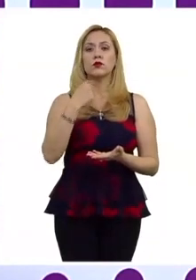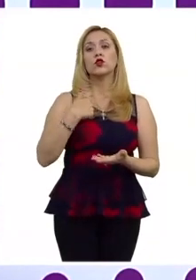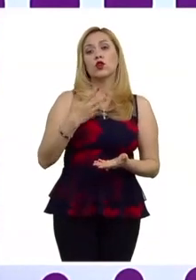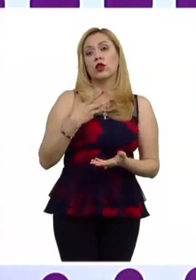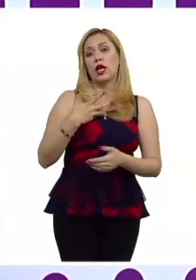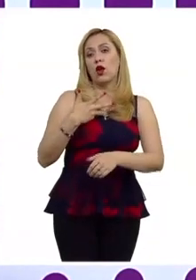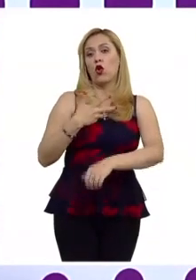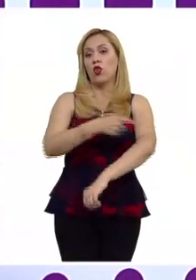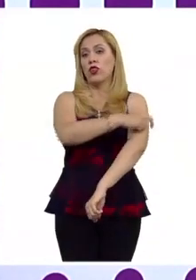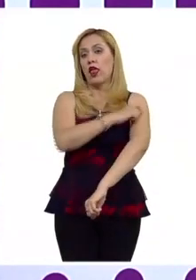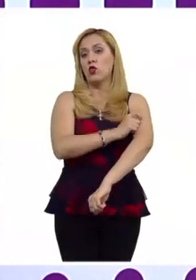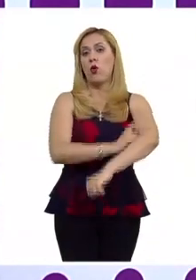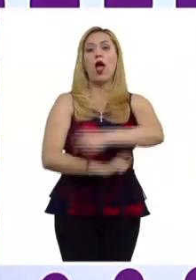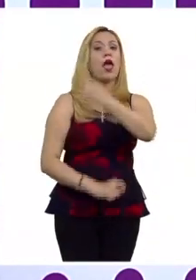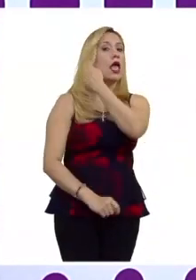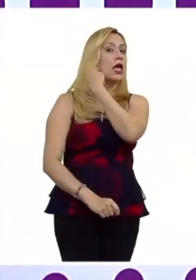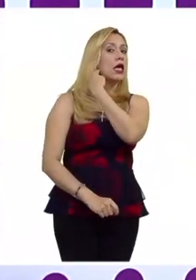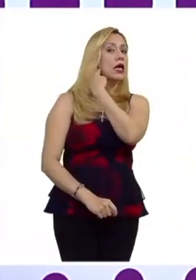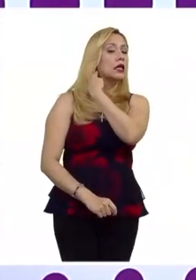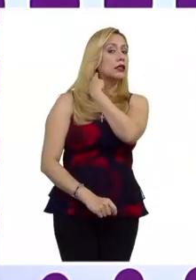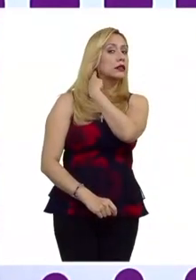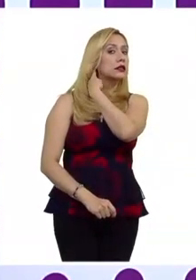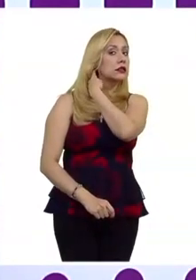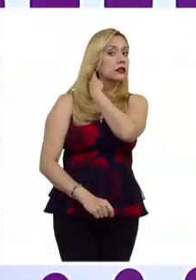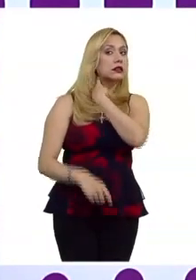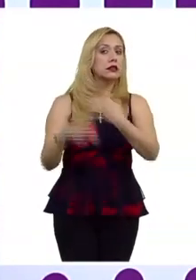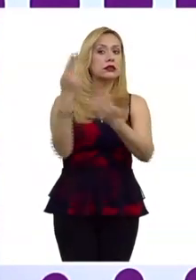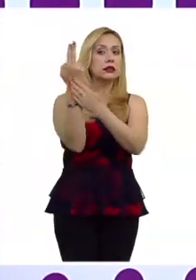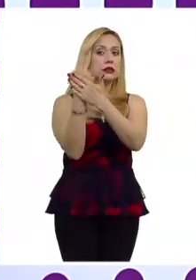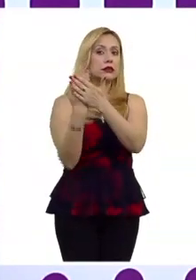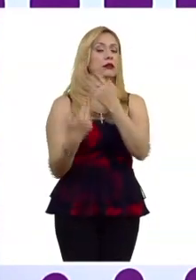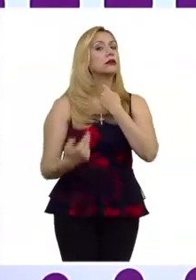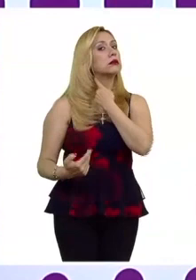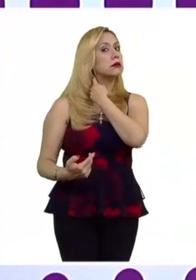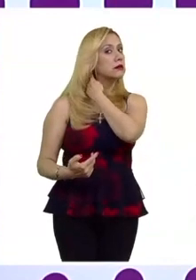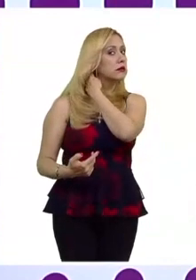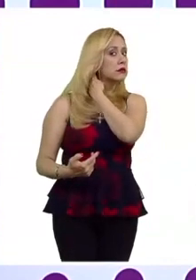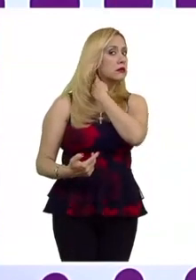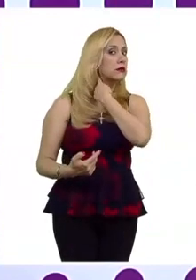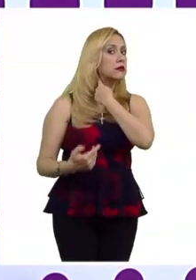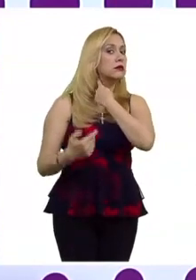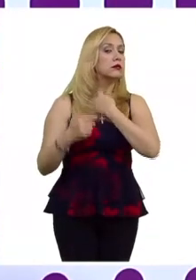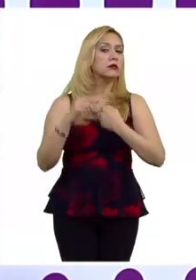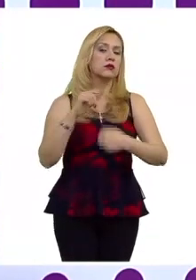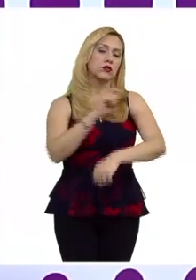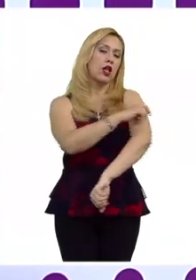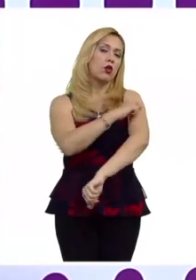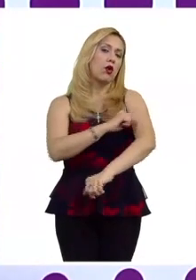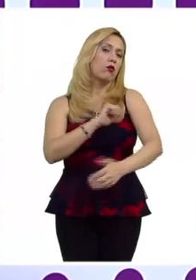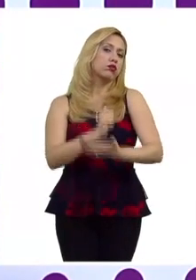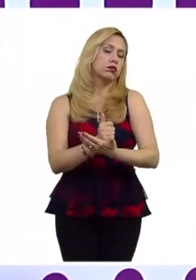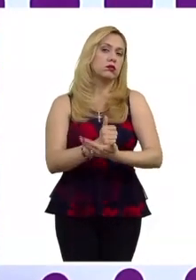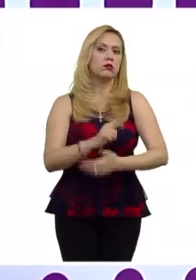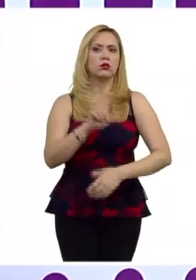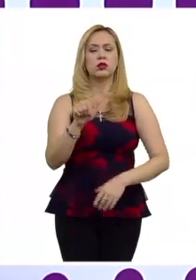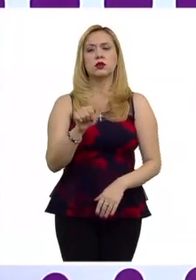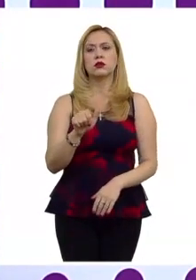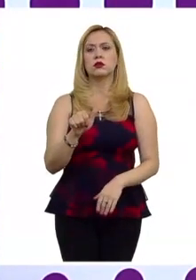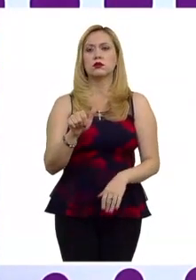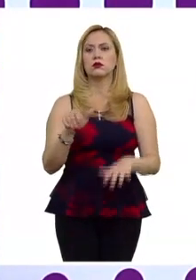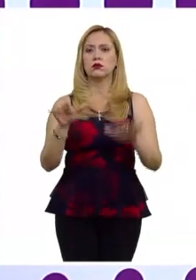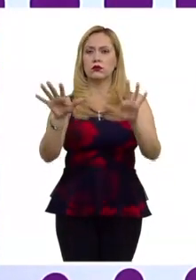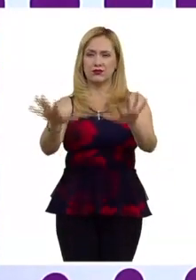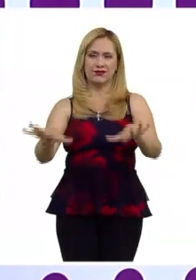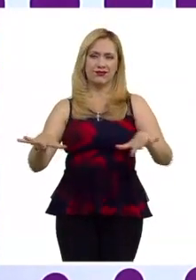un tatuaje pero nadie prestó atención y en el primer día de trabajo al estar en un auditorio varios